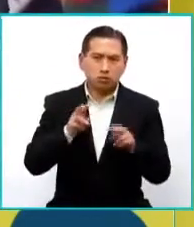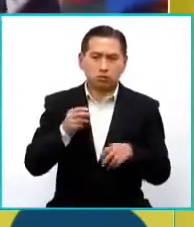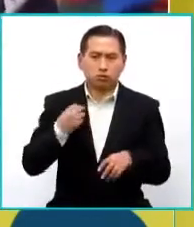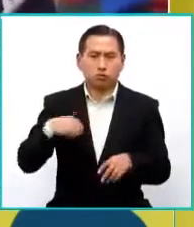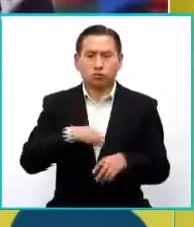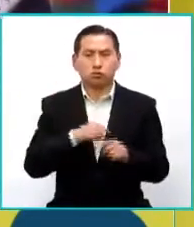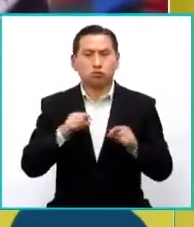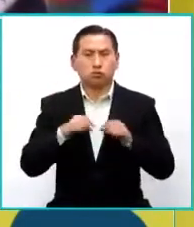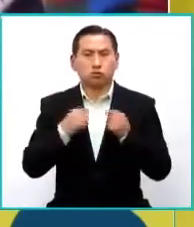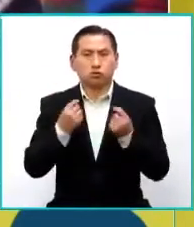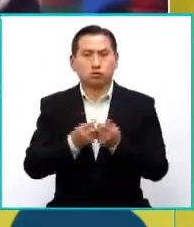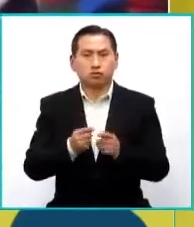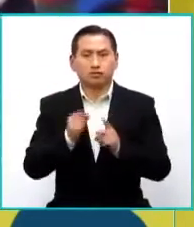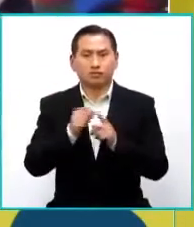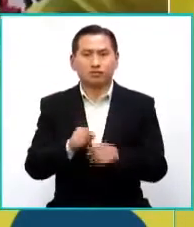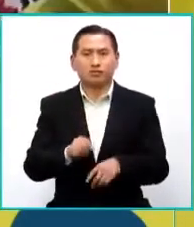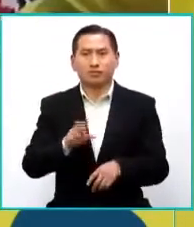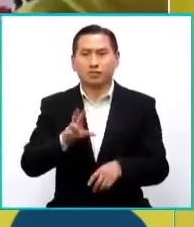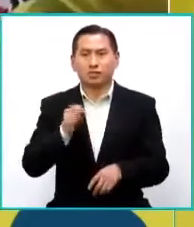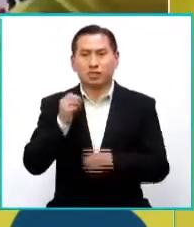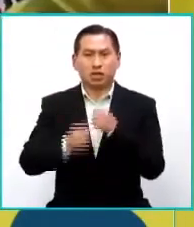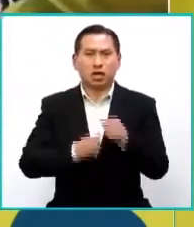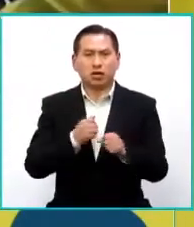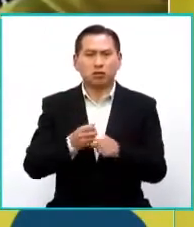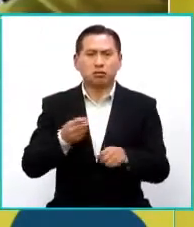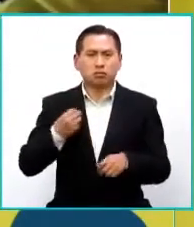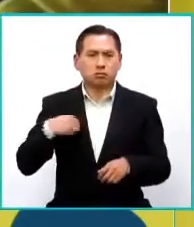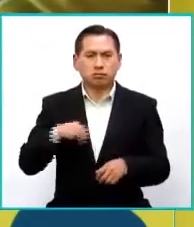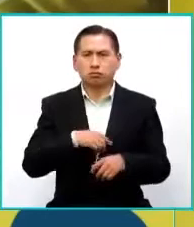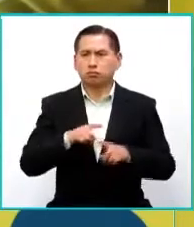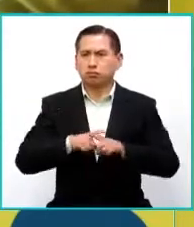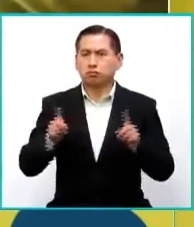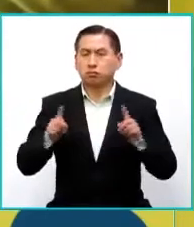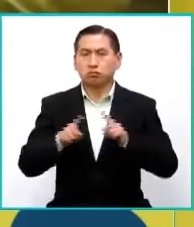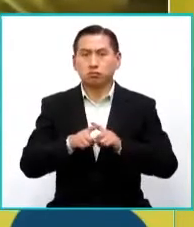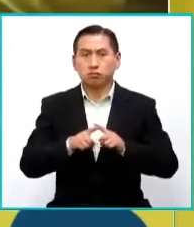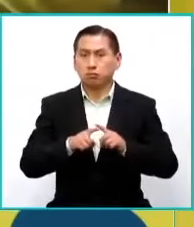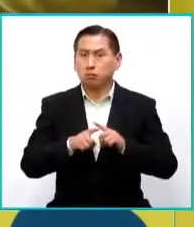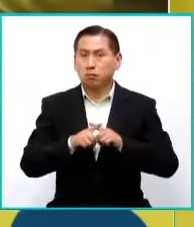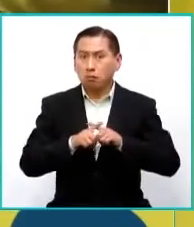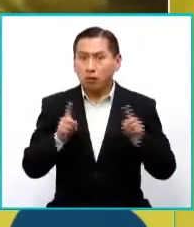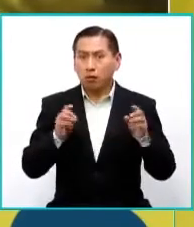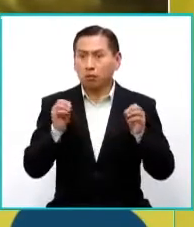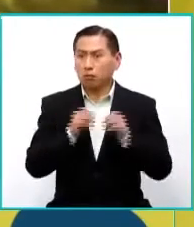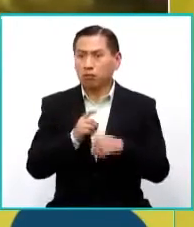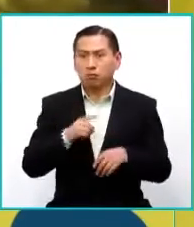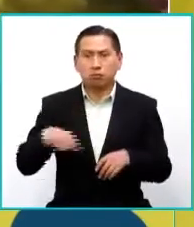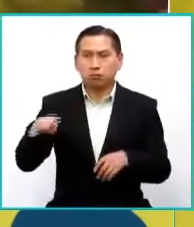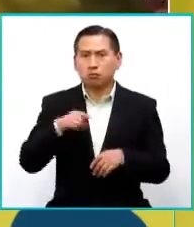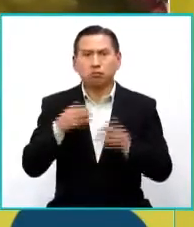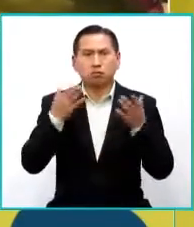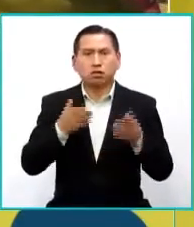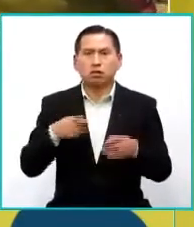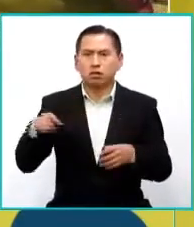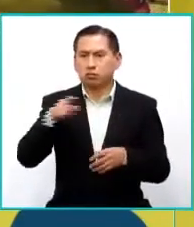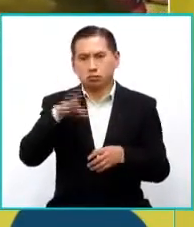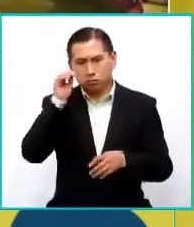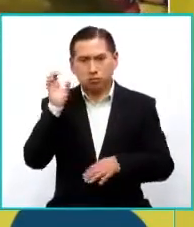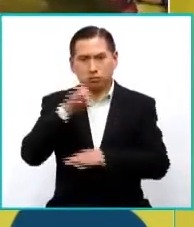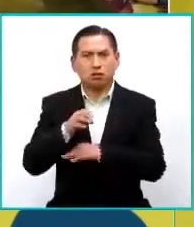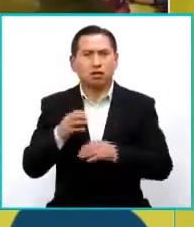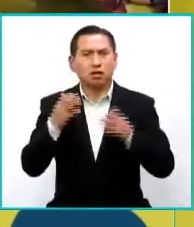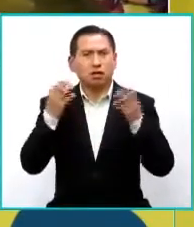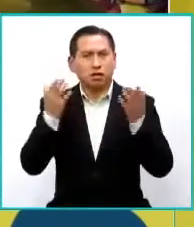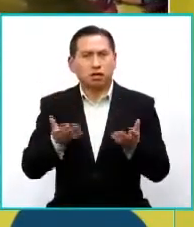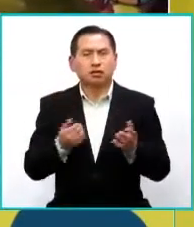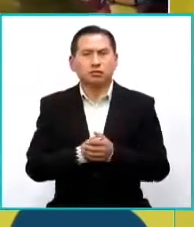un grupo, como te digo, 30 años, súper alternativo. Pero incluso así ha habido, hay, existe machismo